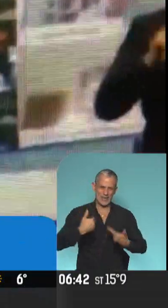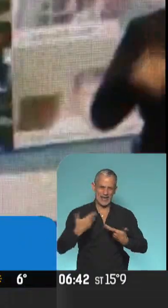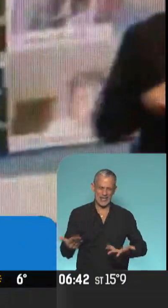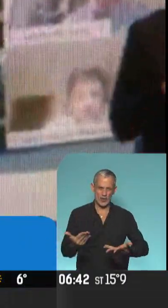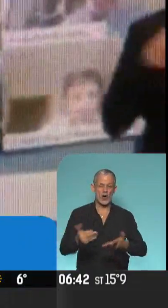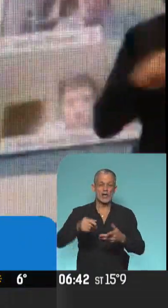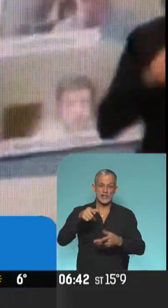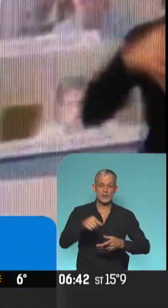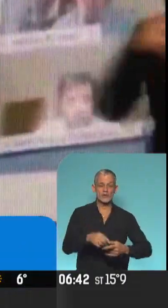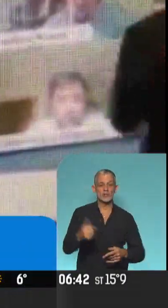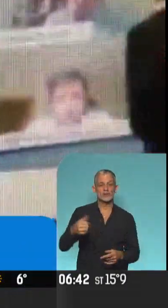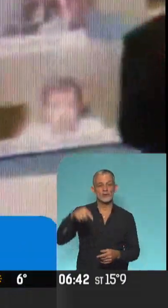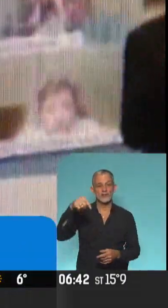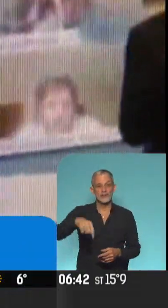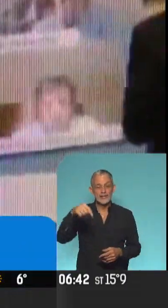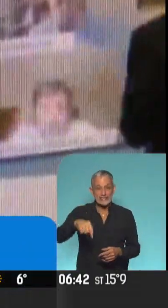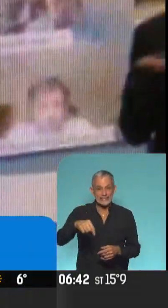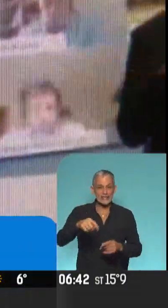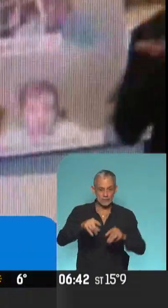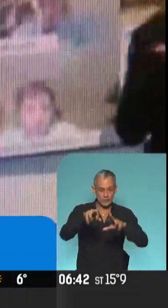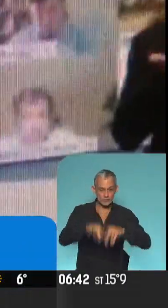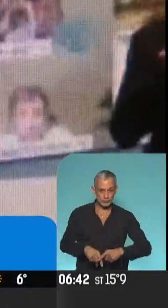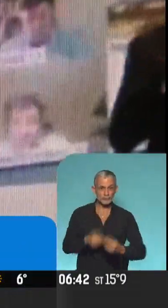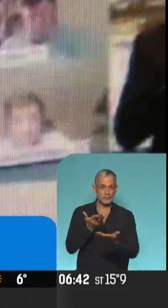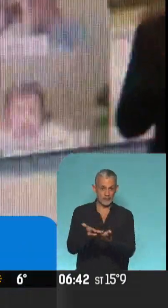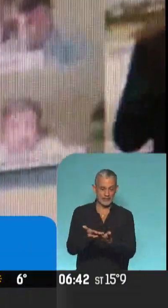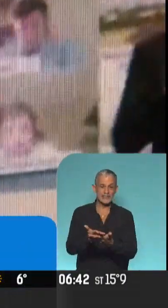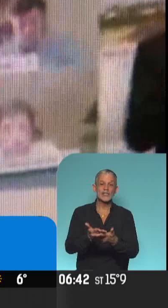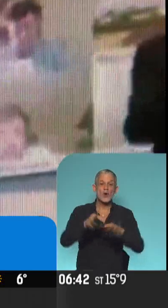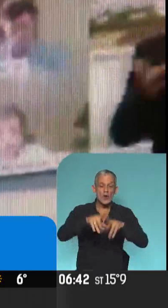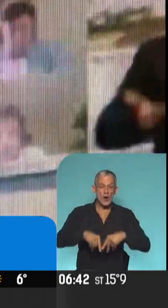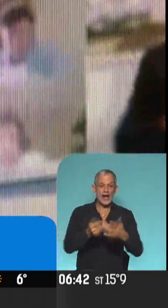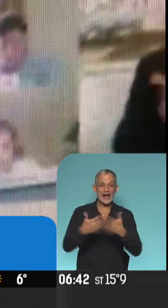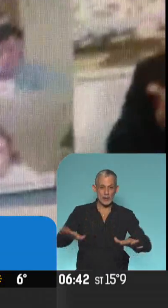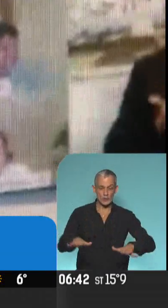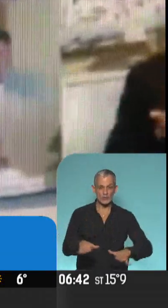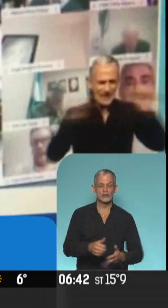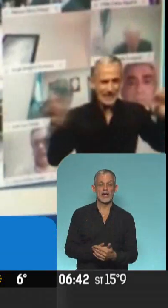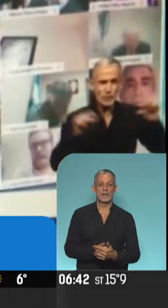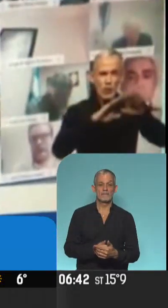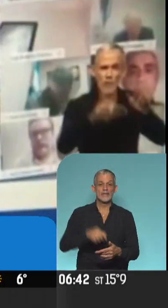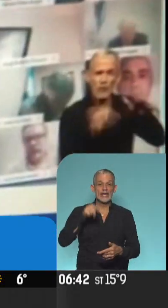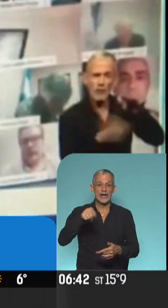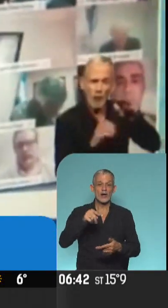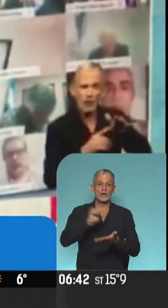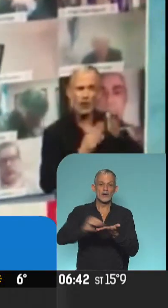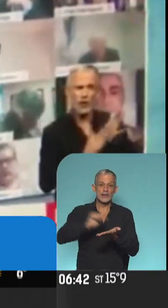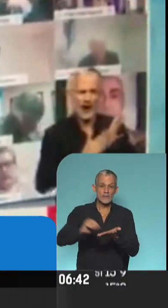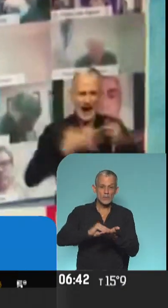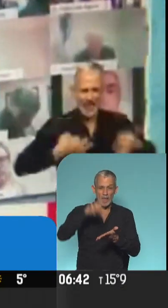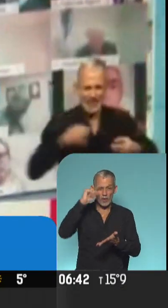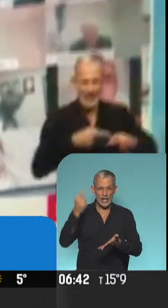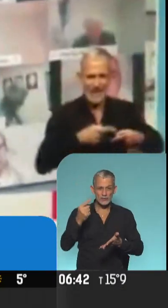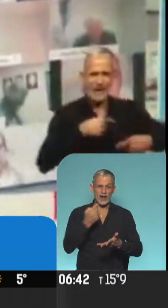consciente de la responsabilidad que su cargo representa. Pongo a disposición mi renuncia como diputado nacional,